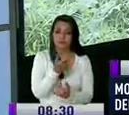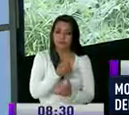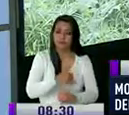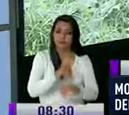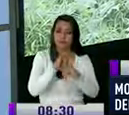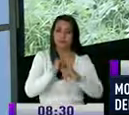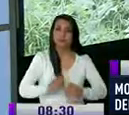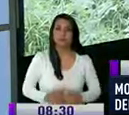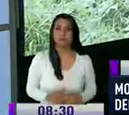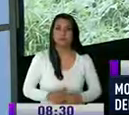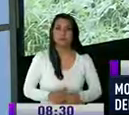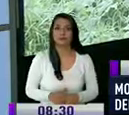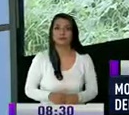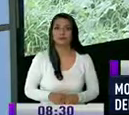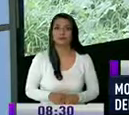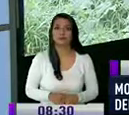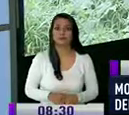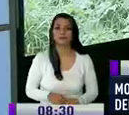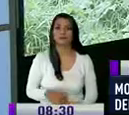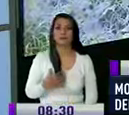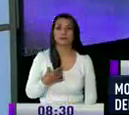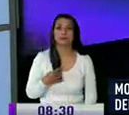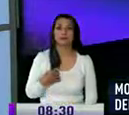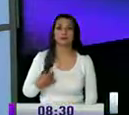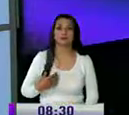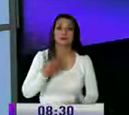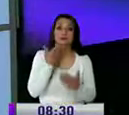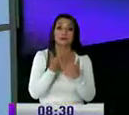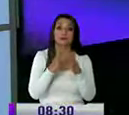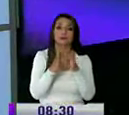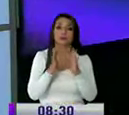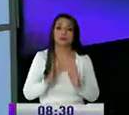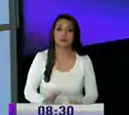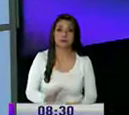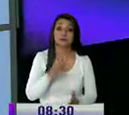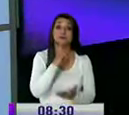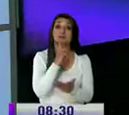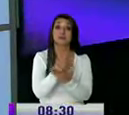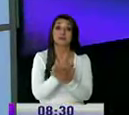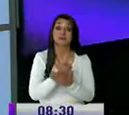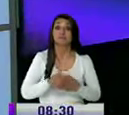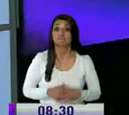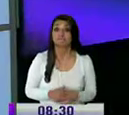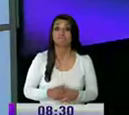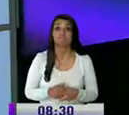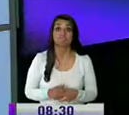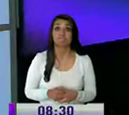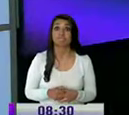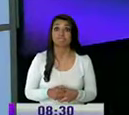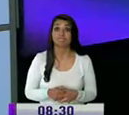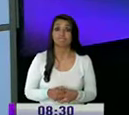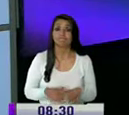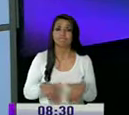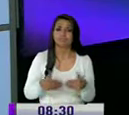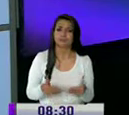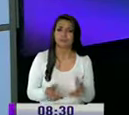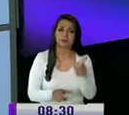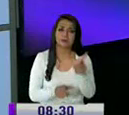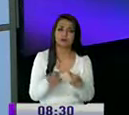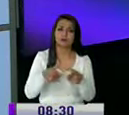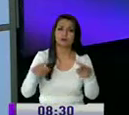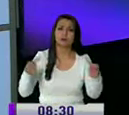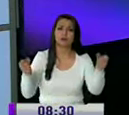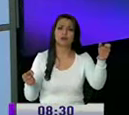continúan con más gracias Sofía Vintimilla realmente esto es increíble porque estos señores